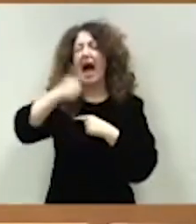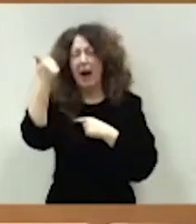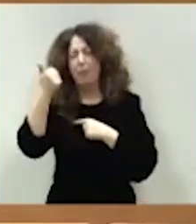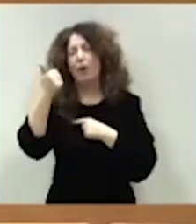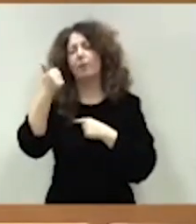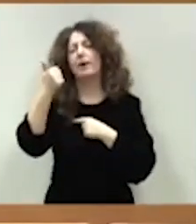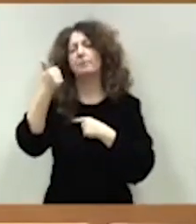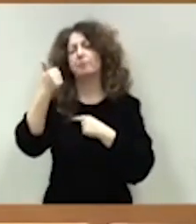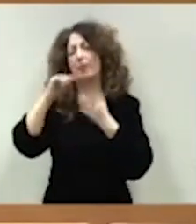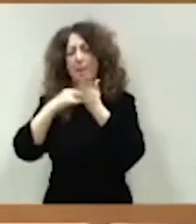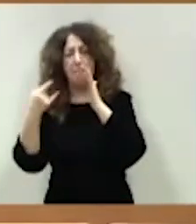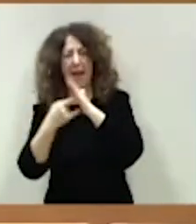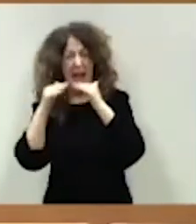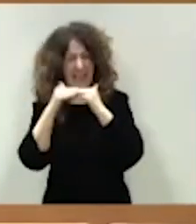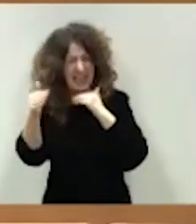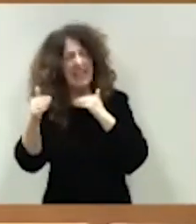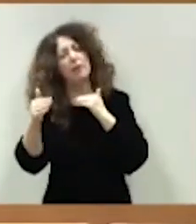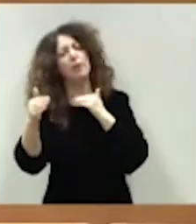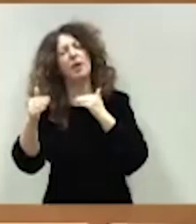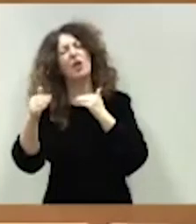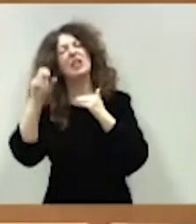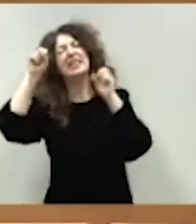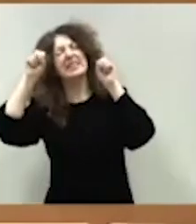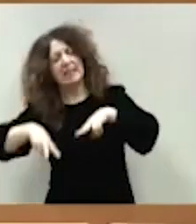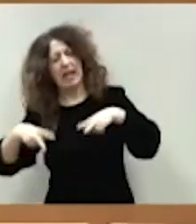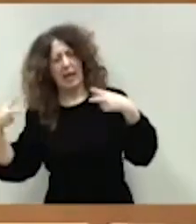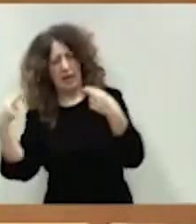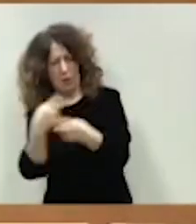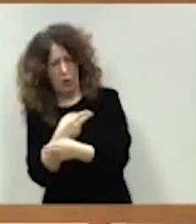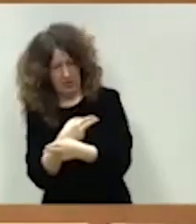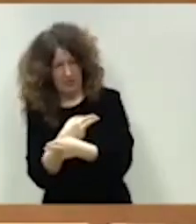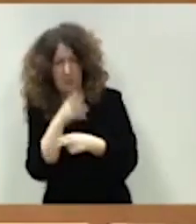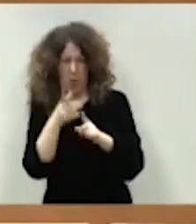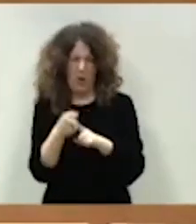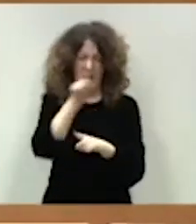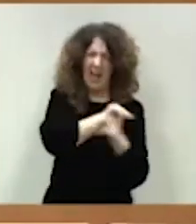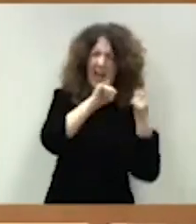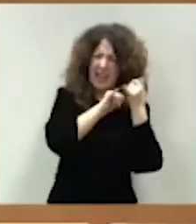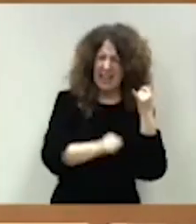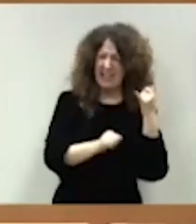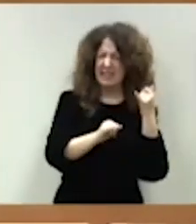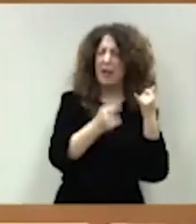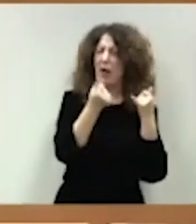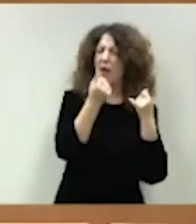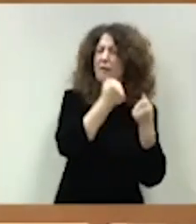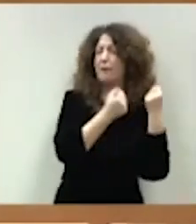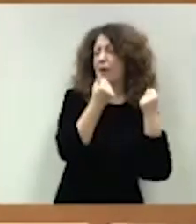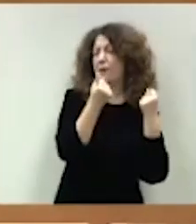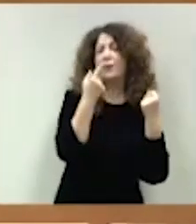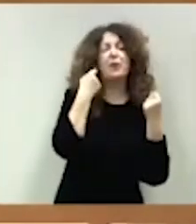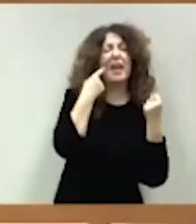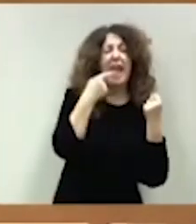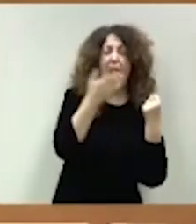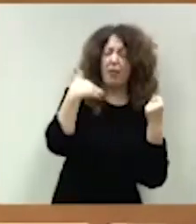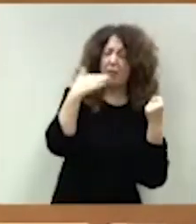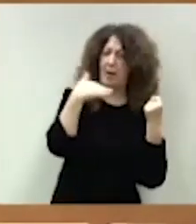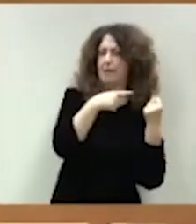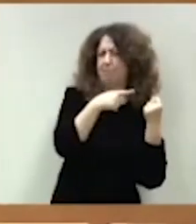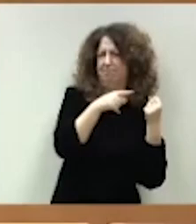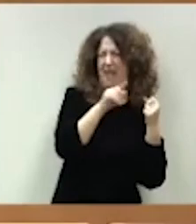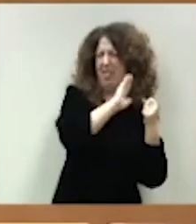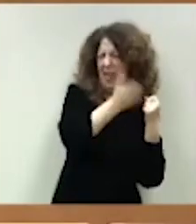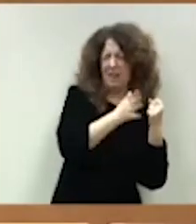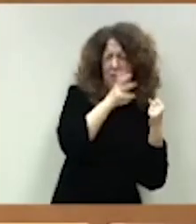gasto que tanto daño hicieron en la anterior crisis financiera y que se han visto superados por la realidad con los datos de